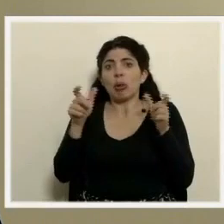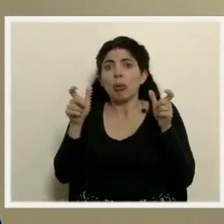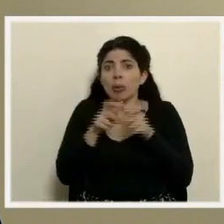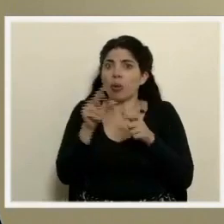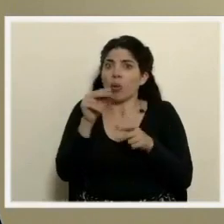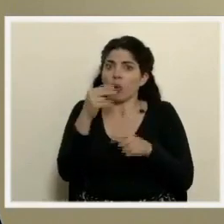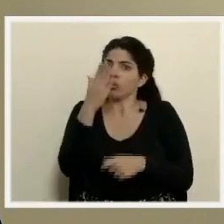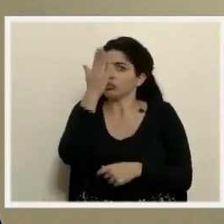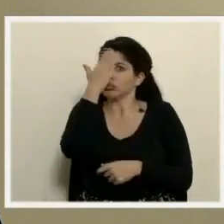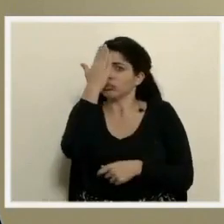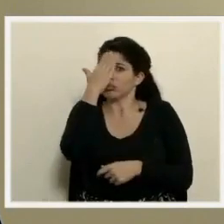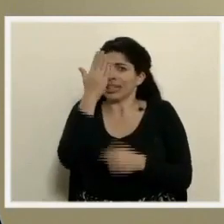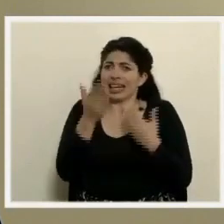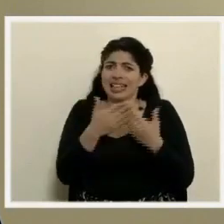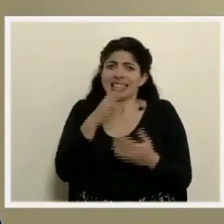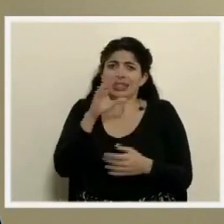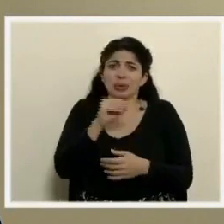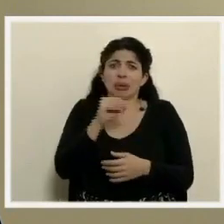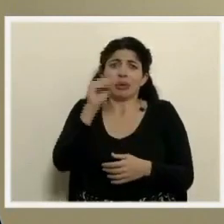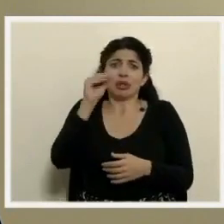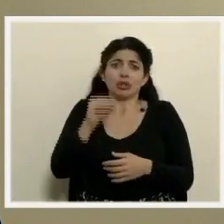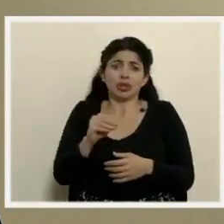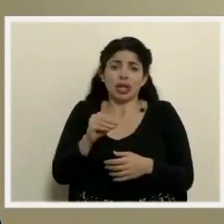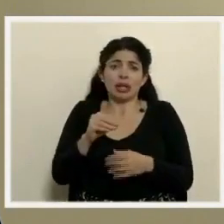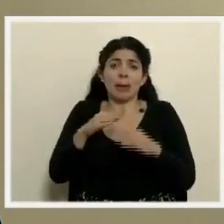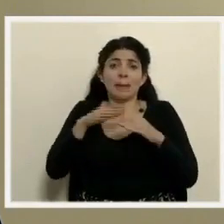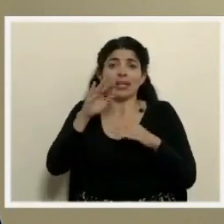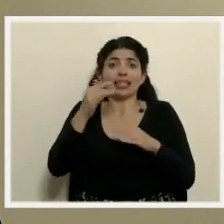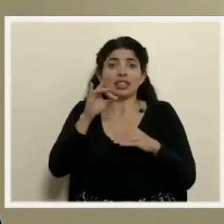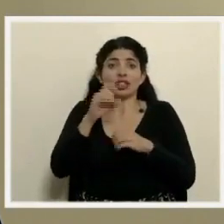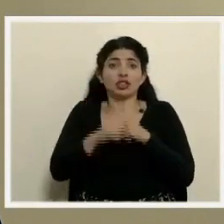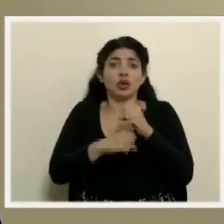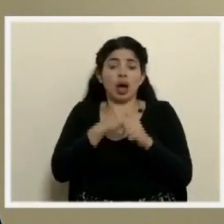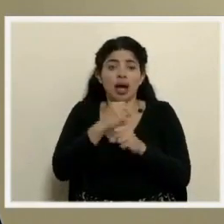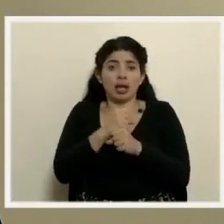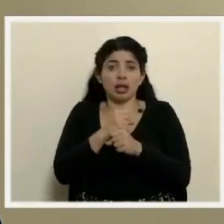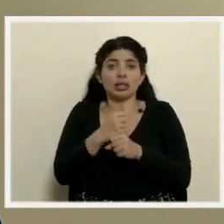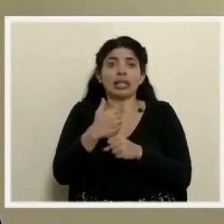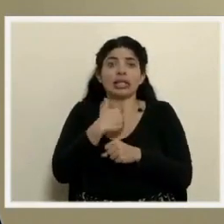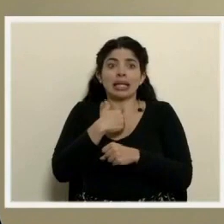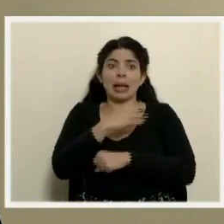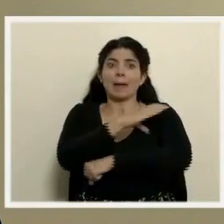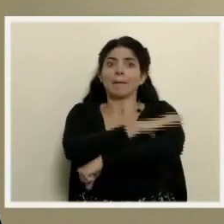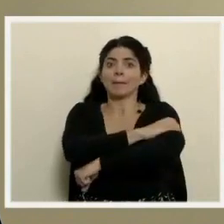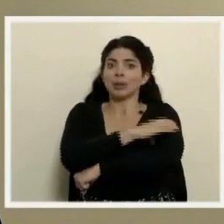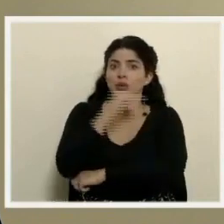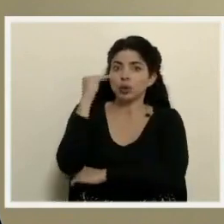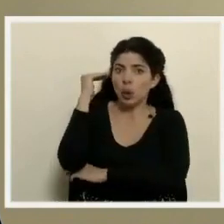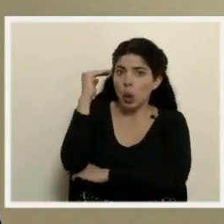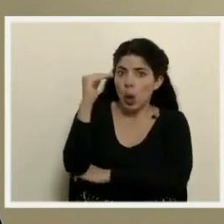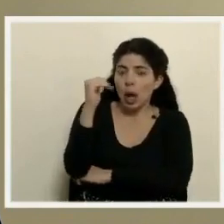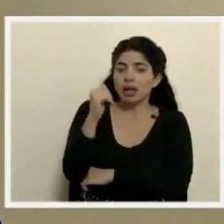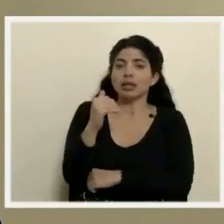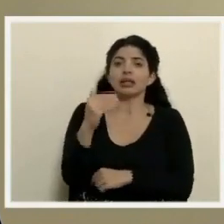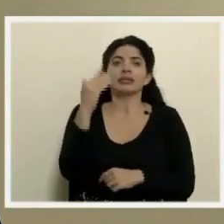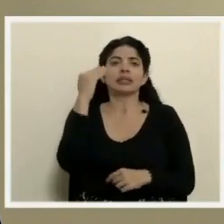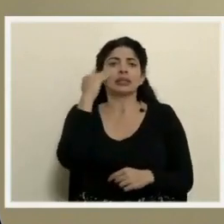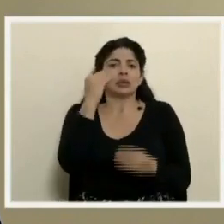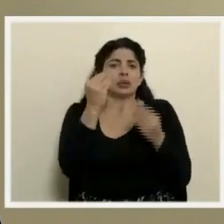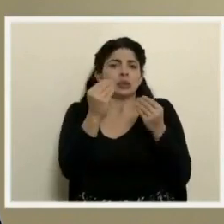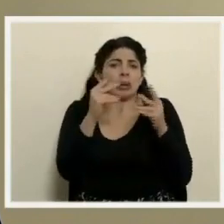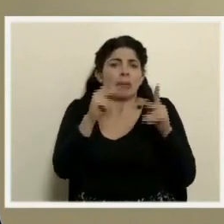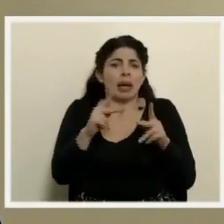que sabemos que cerca del 50% de la población mayor de 18 años tiene presión arterial alta sabemos que hay una gran cantidad